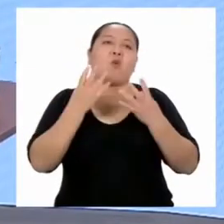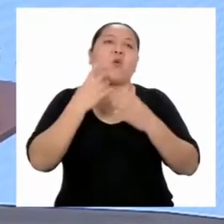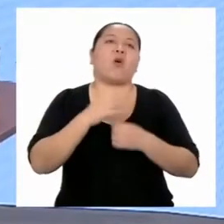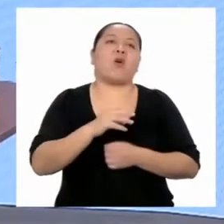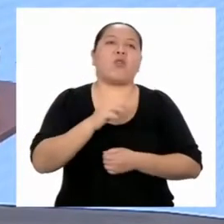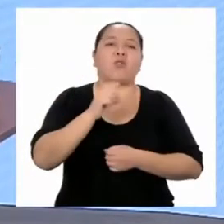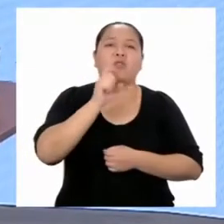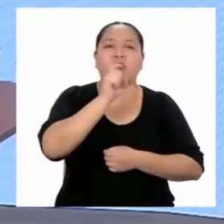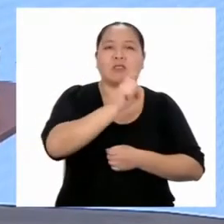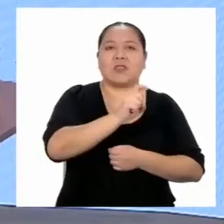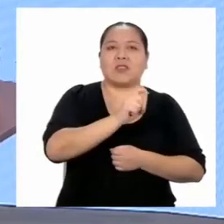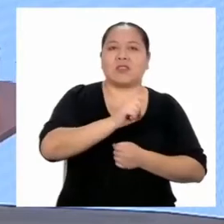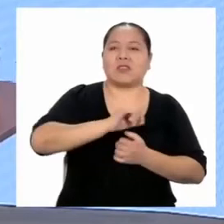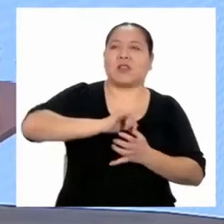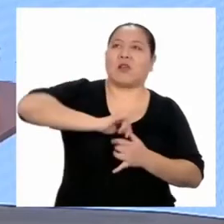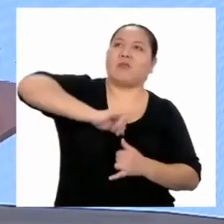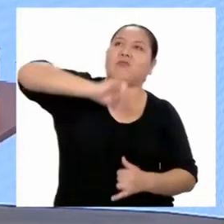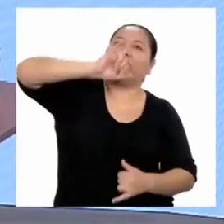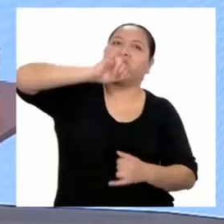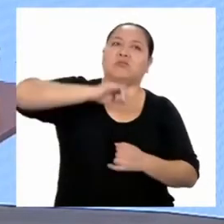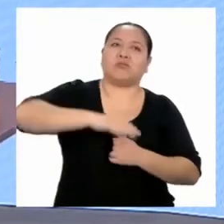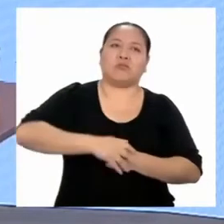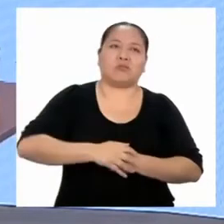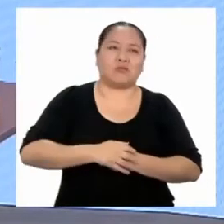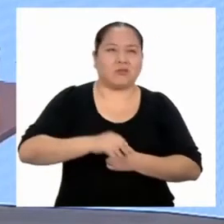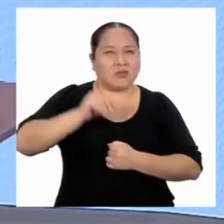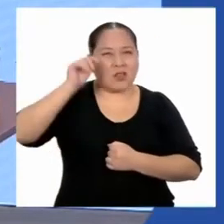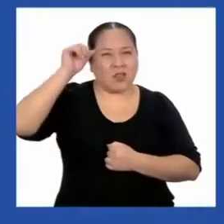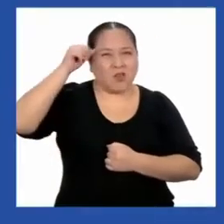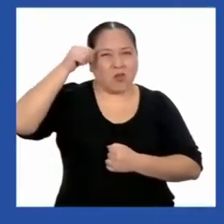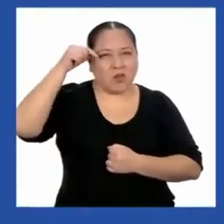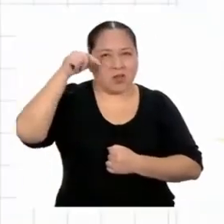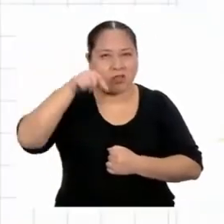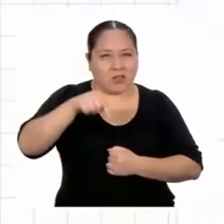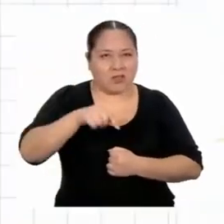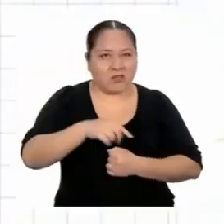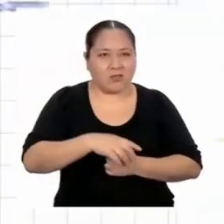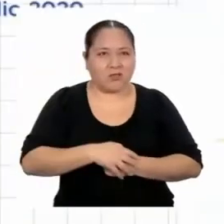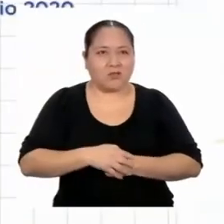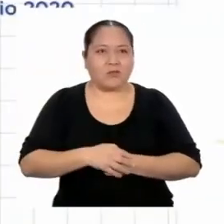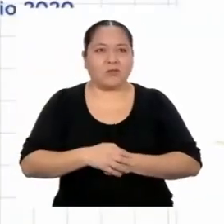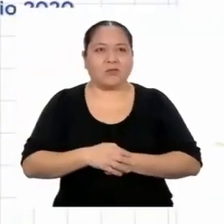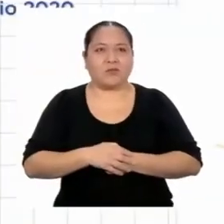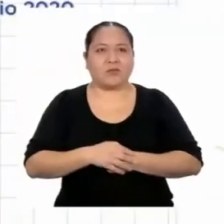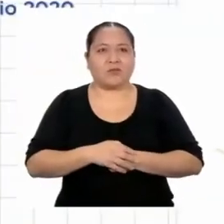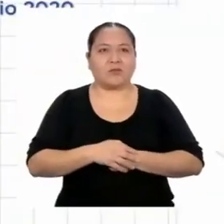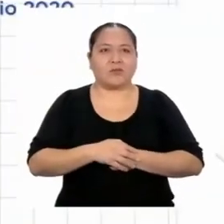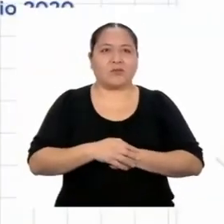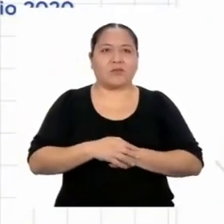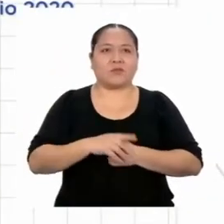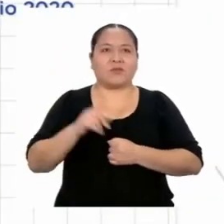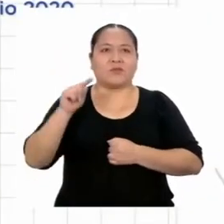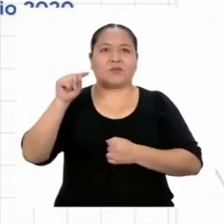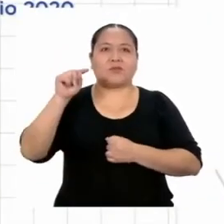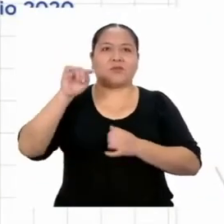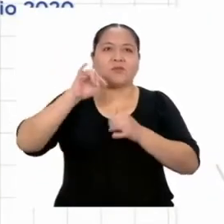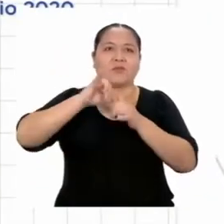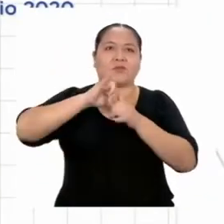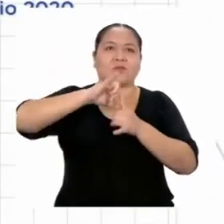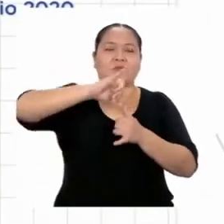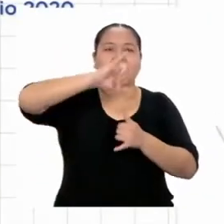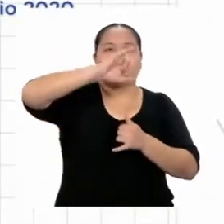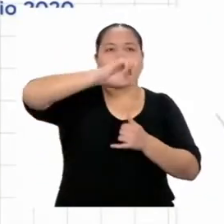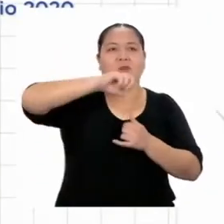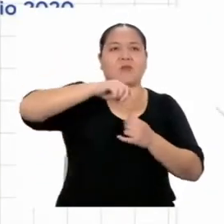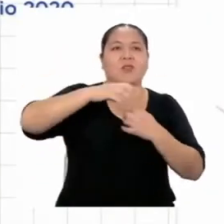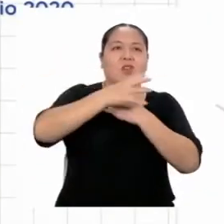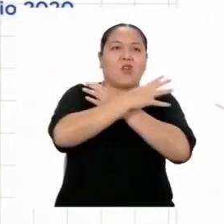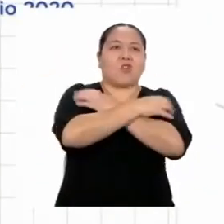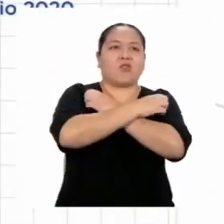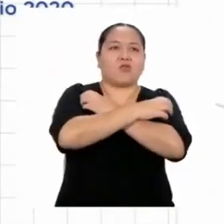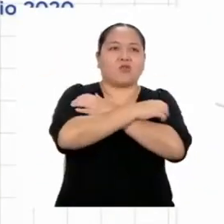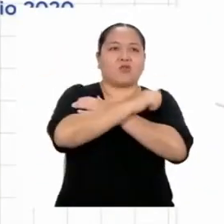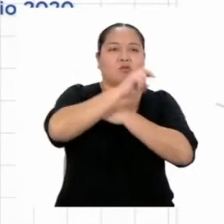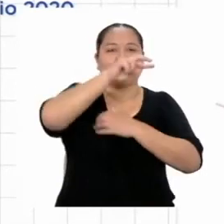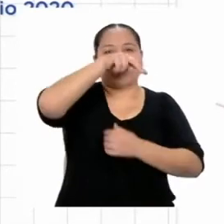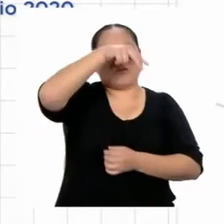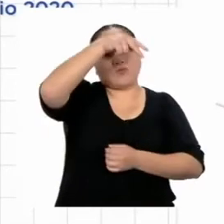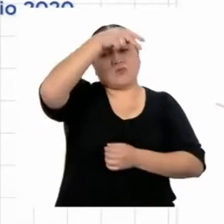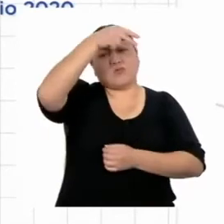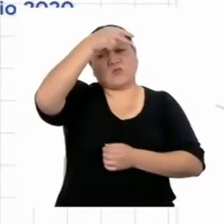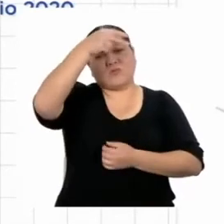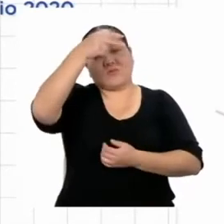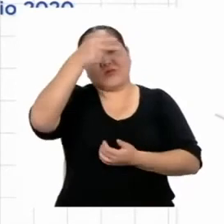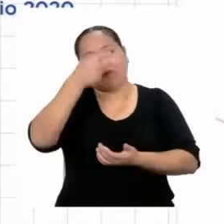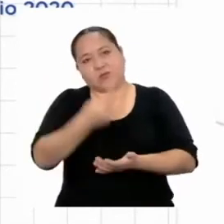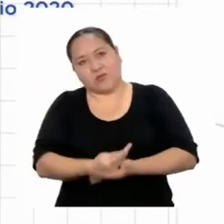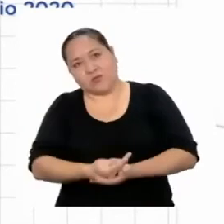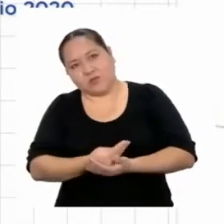la altura del edificio. ¿Recuerdan este mensaje? La autopsia determina que Osito de Peluche se tropezó